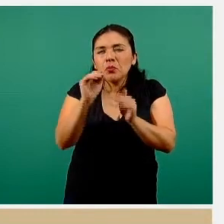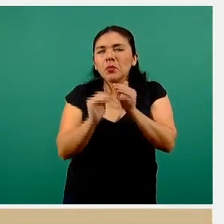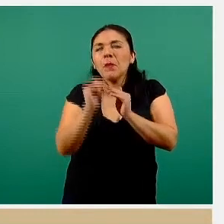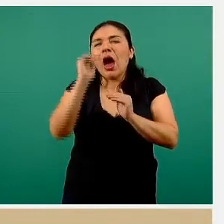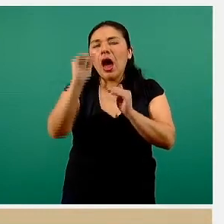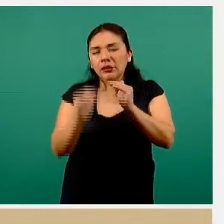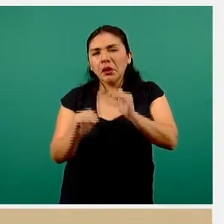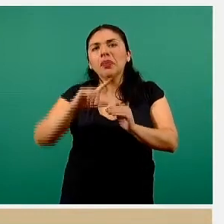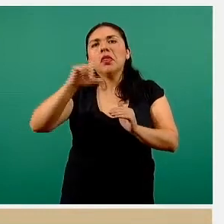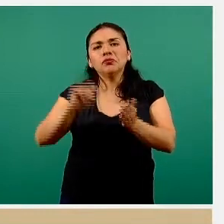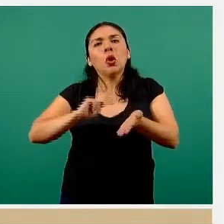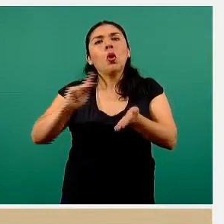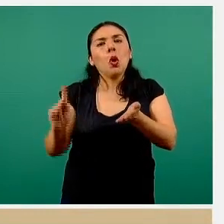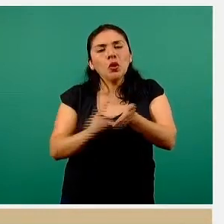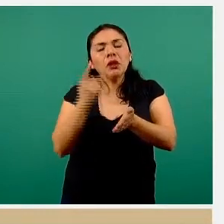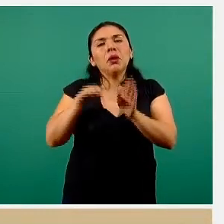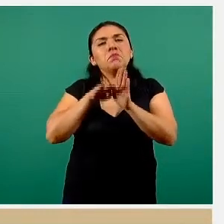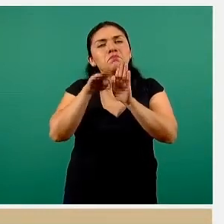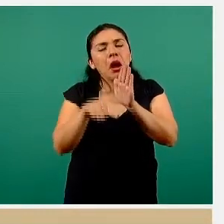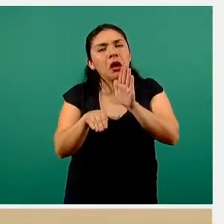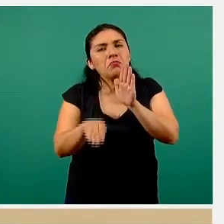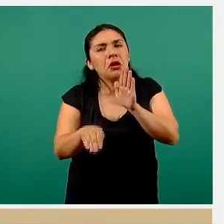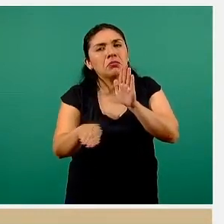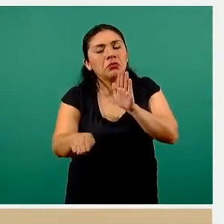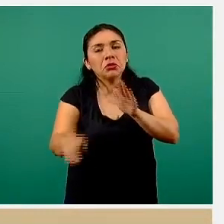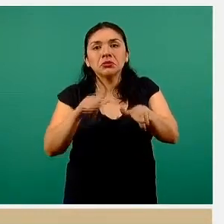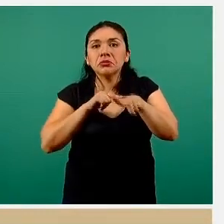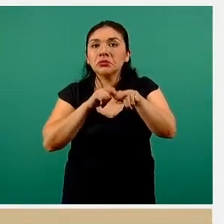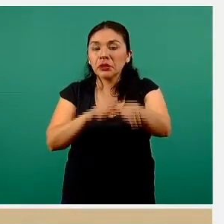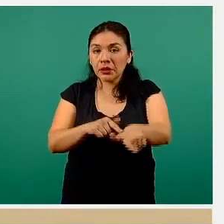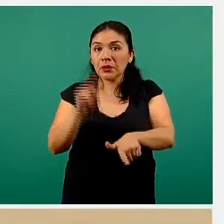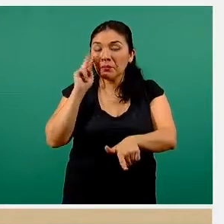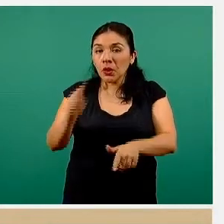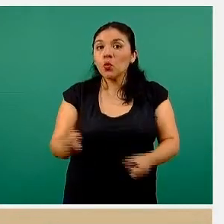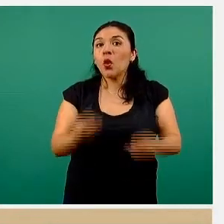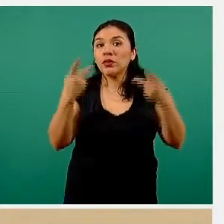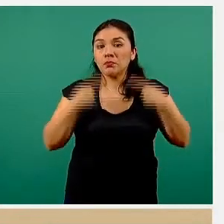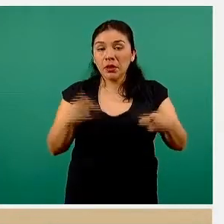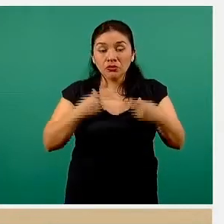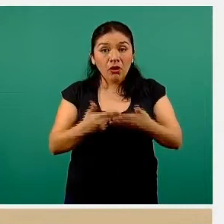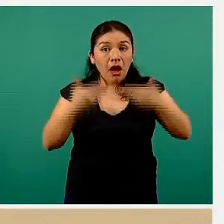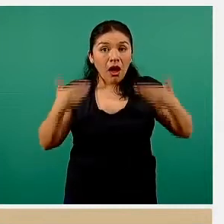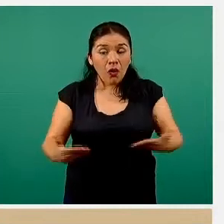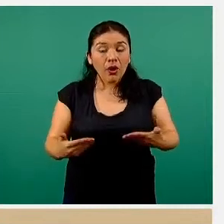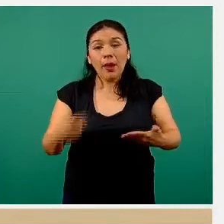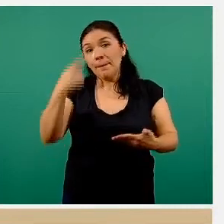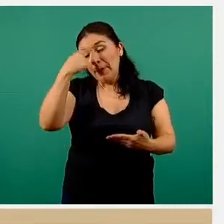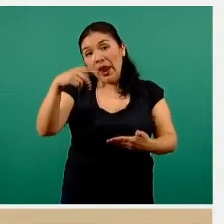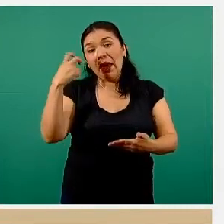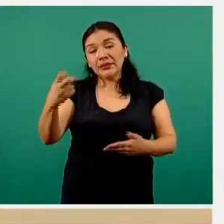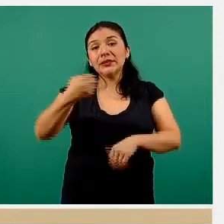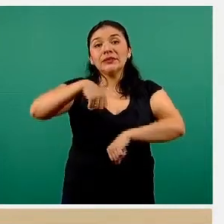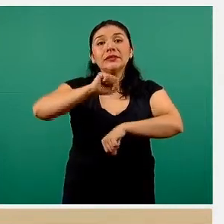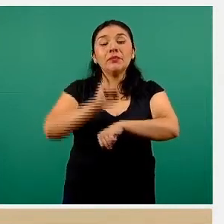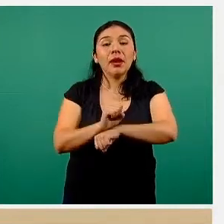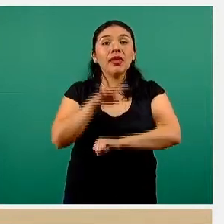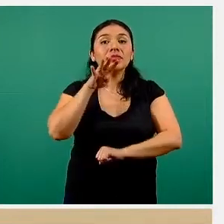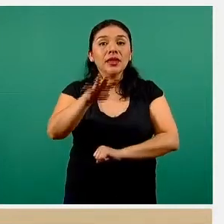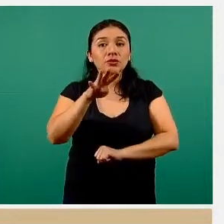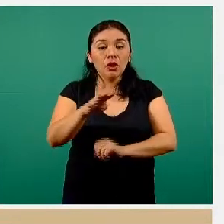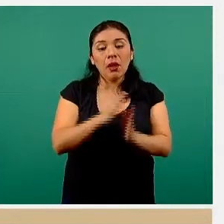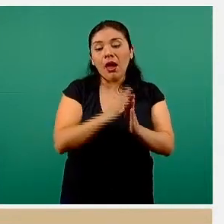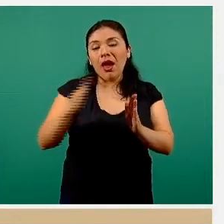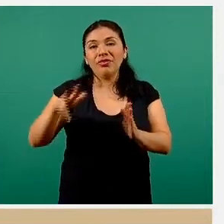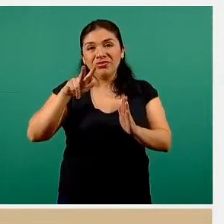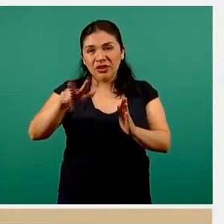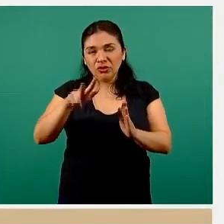incremento, pero posteriormente seguimos con un decremento en el número de casos, actualmente de la semana 19 a la